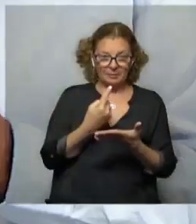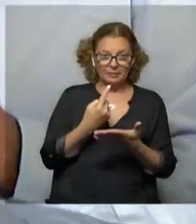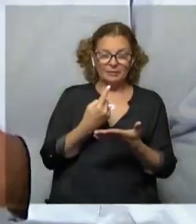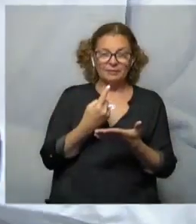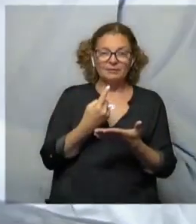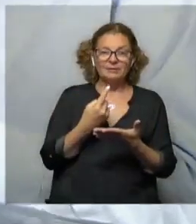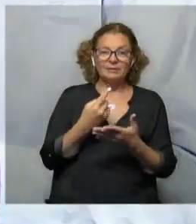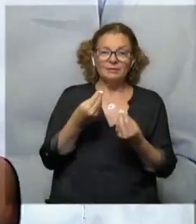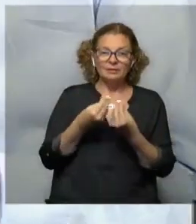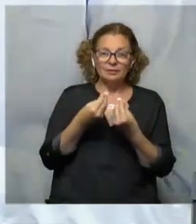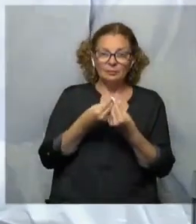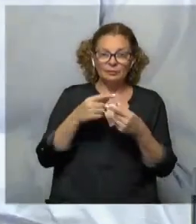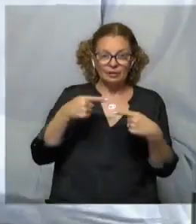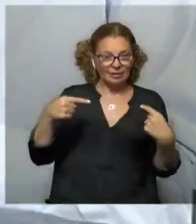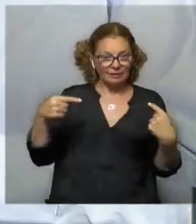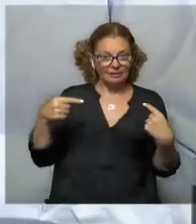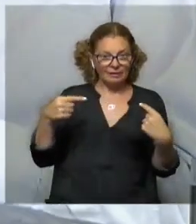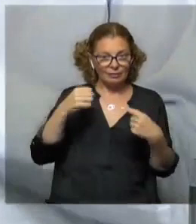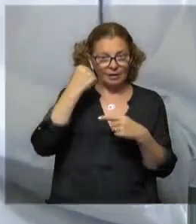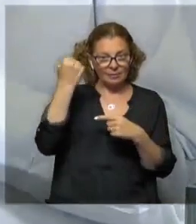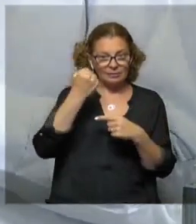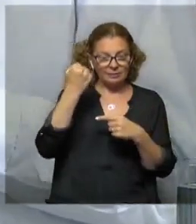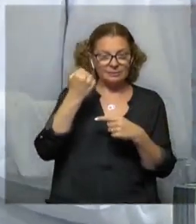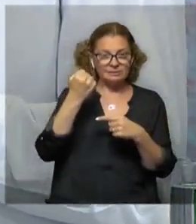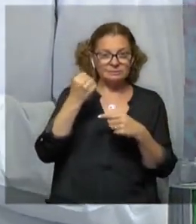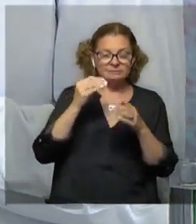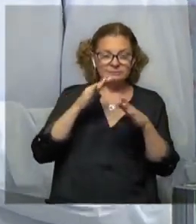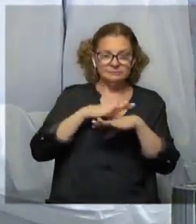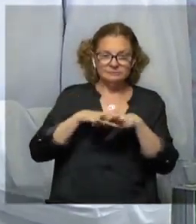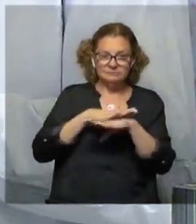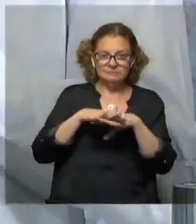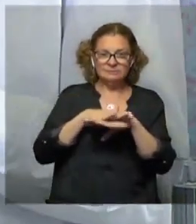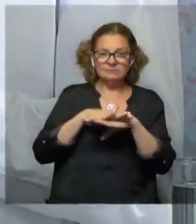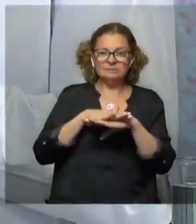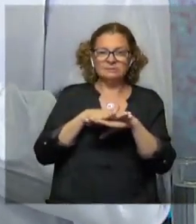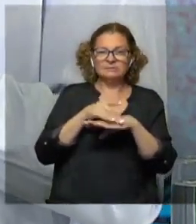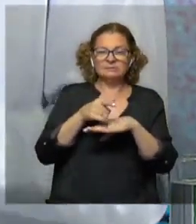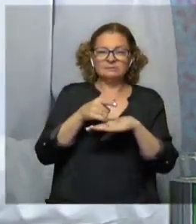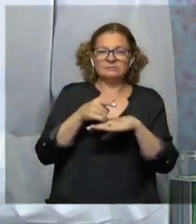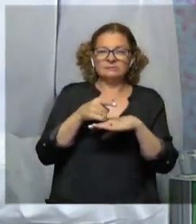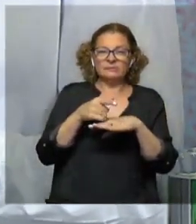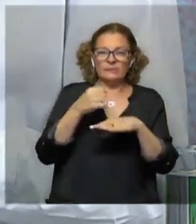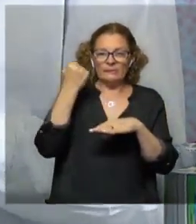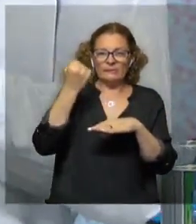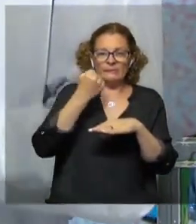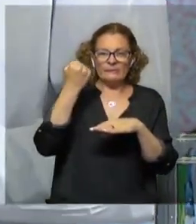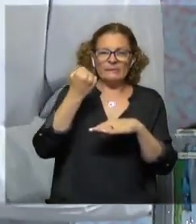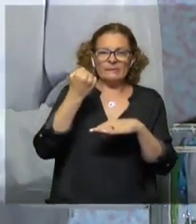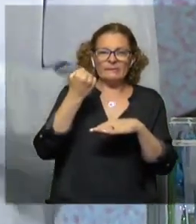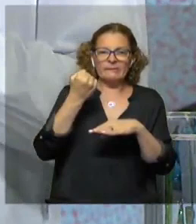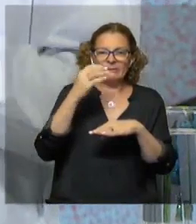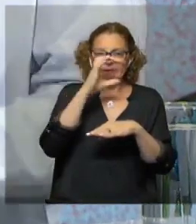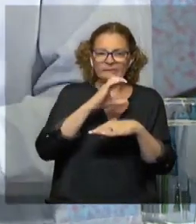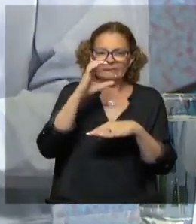de muchas cosas que importan. El criterio básicamente es lo que es importante, que es